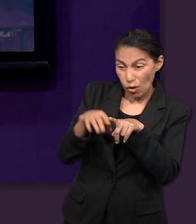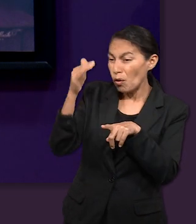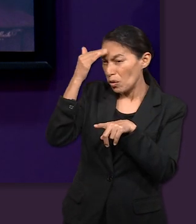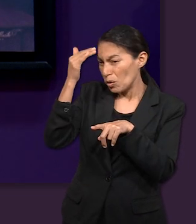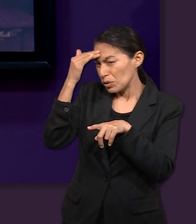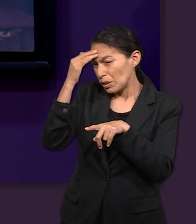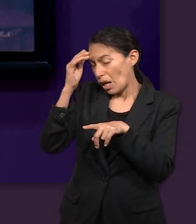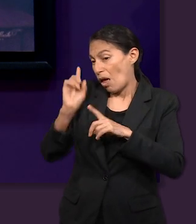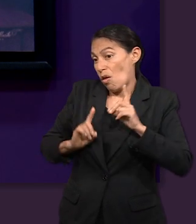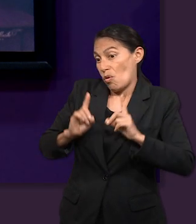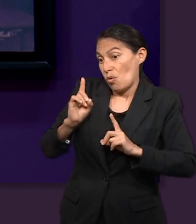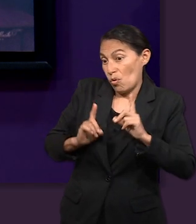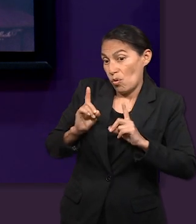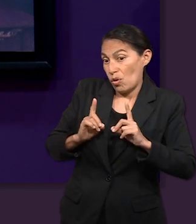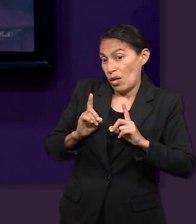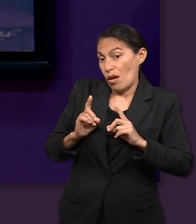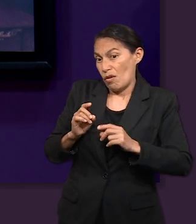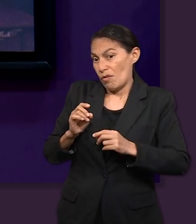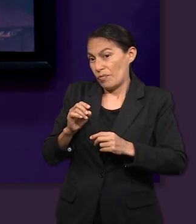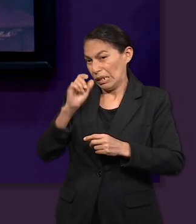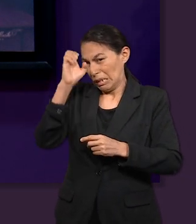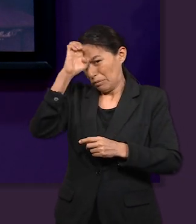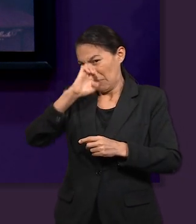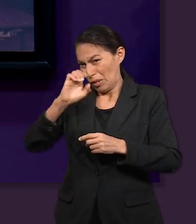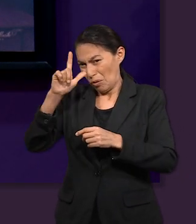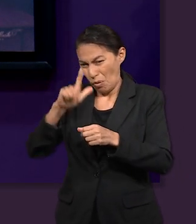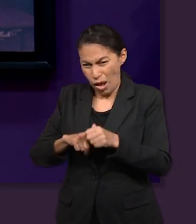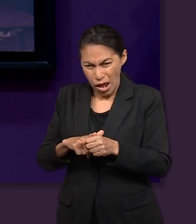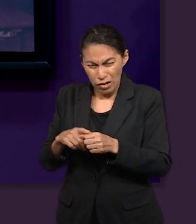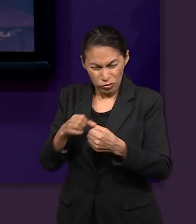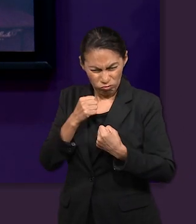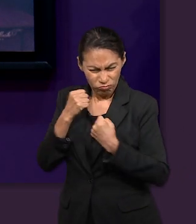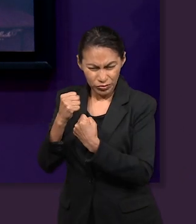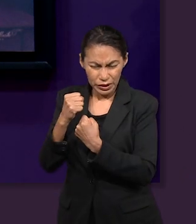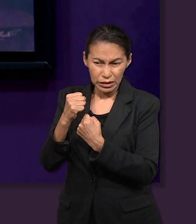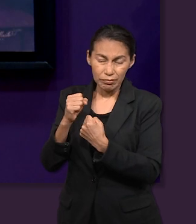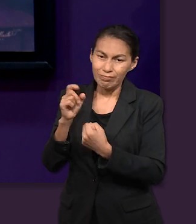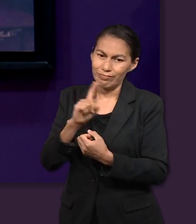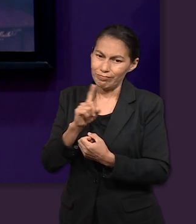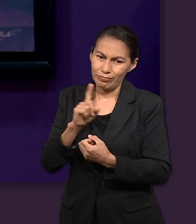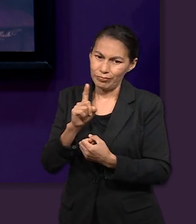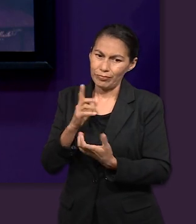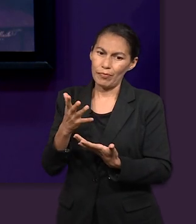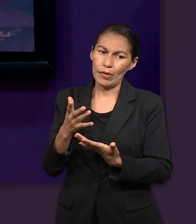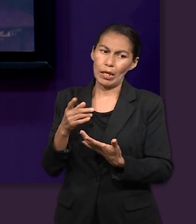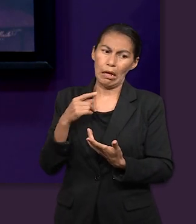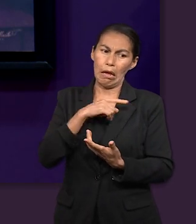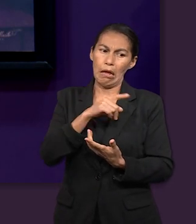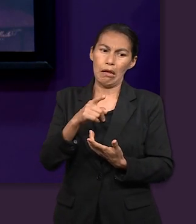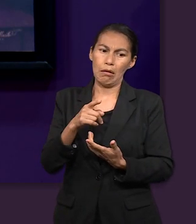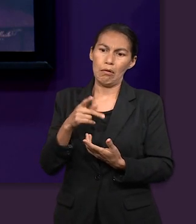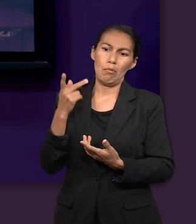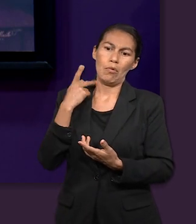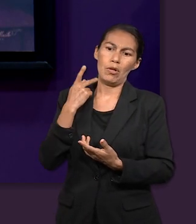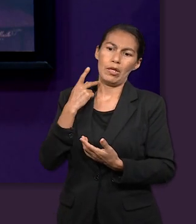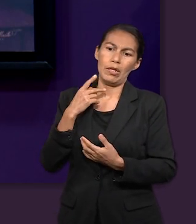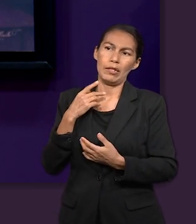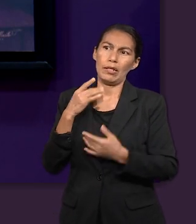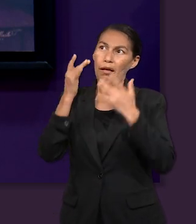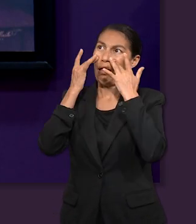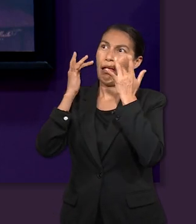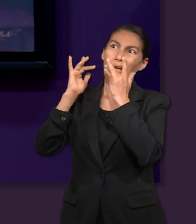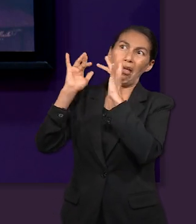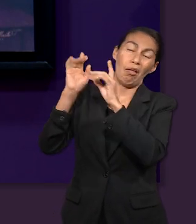sabía que probablemente sus hermanos no eran lo suficientemente fuertes espiritualmente para que tuvieran un puesto donde probablemente se les iba a subir a la